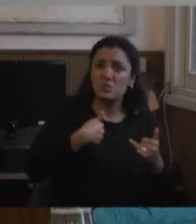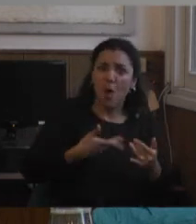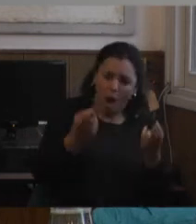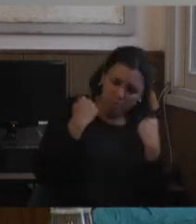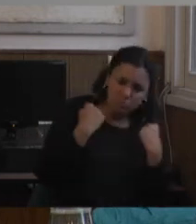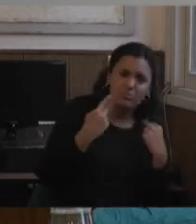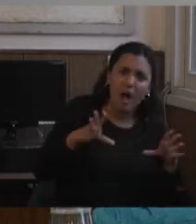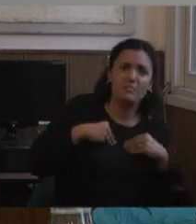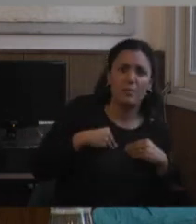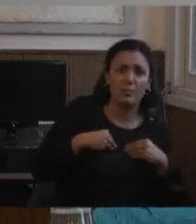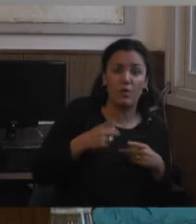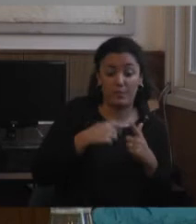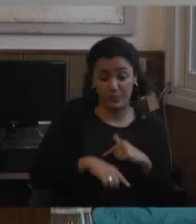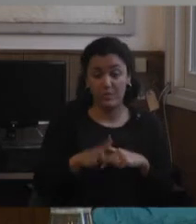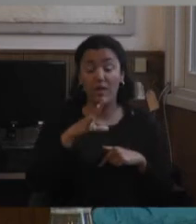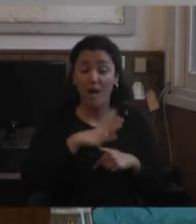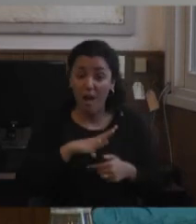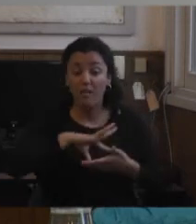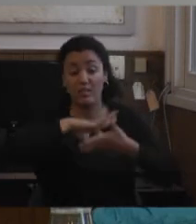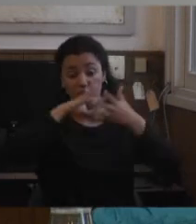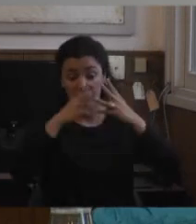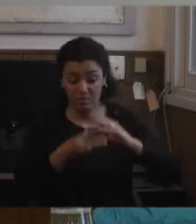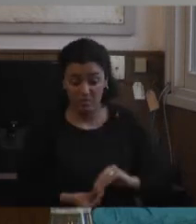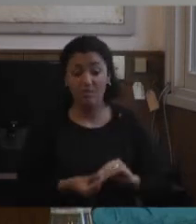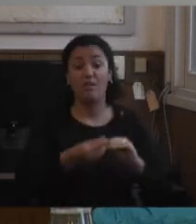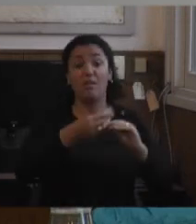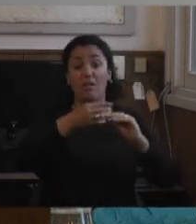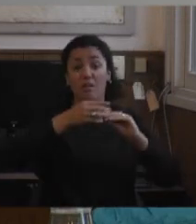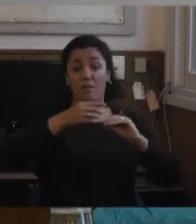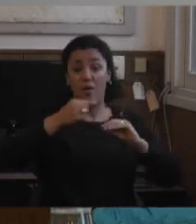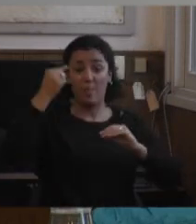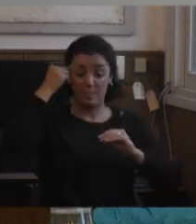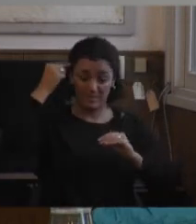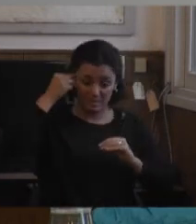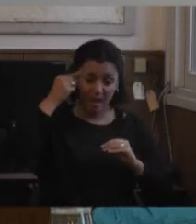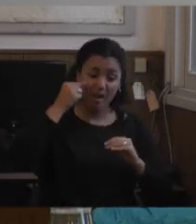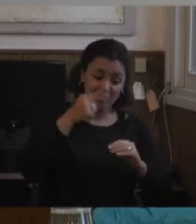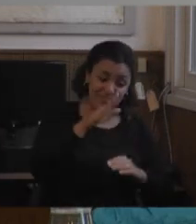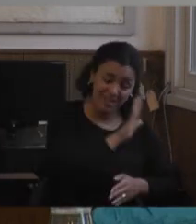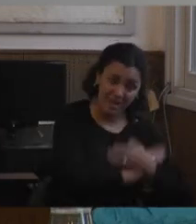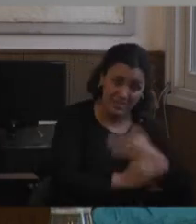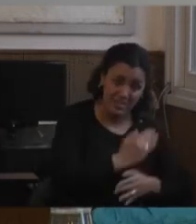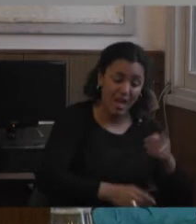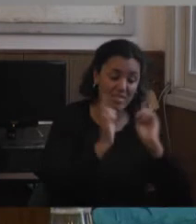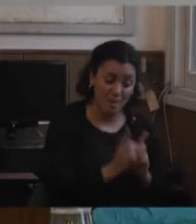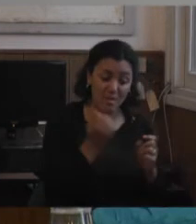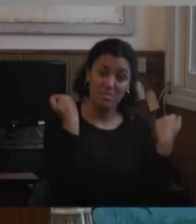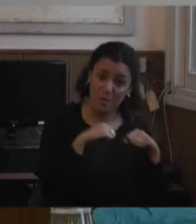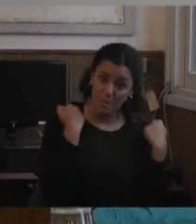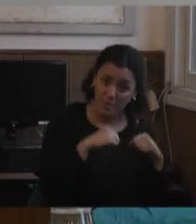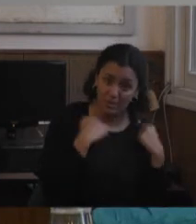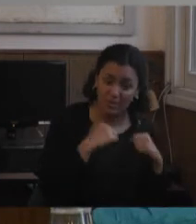que hay muchos dispositivos vinculados a la discapacidad y en relación a la educación física? Lo que dice ahí es,